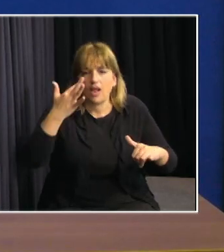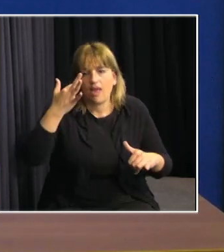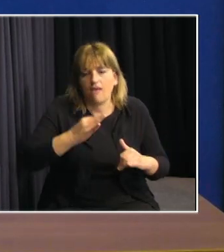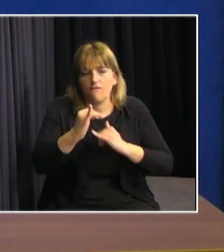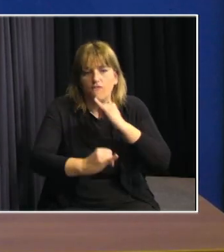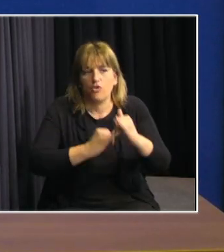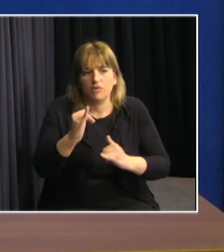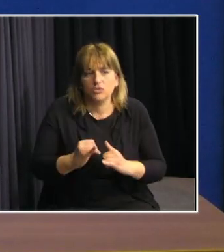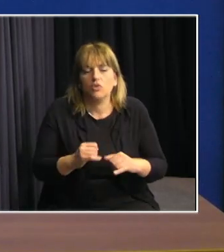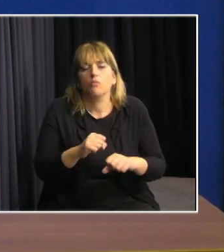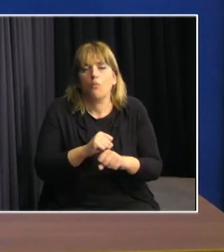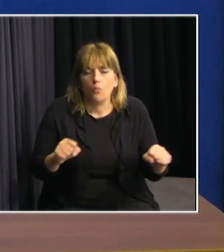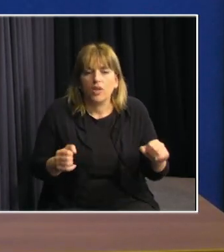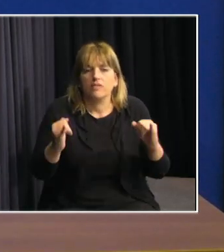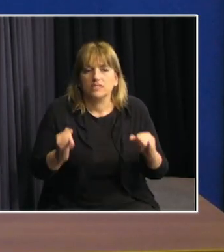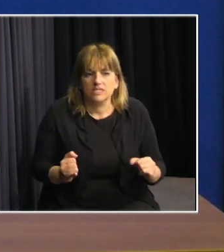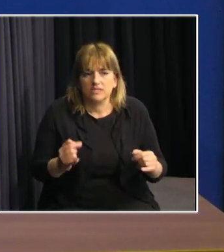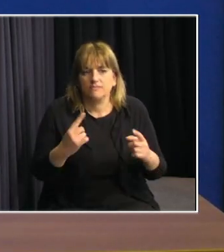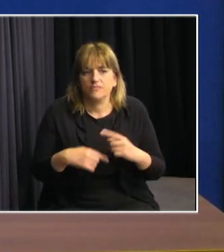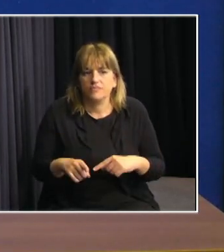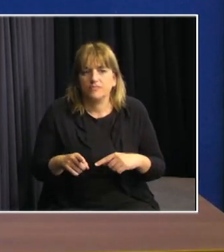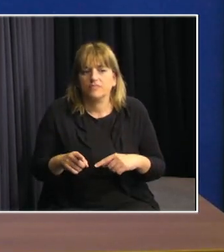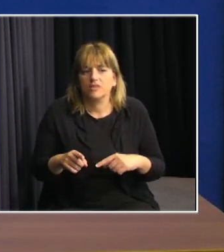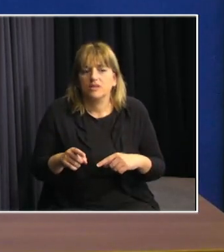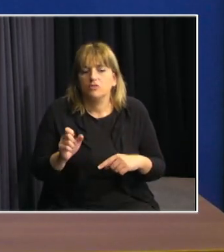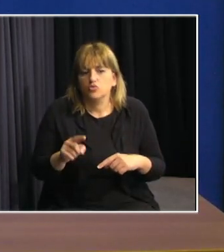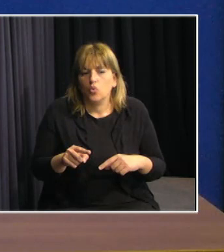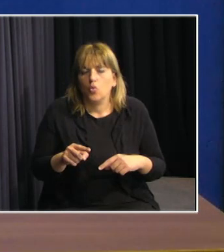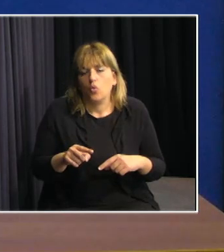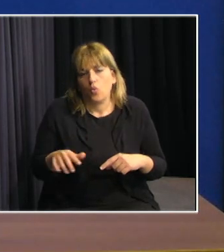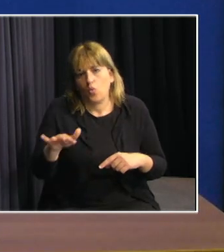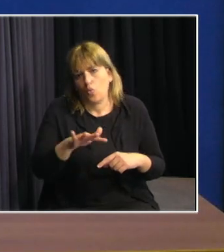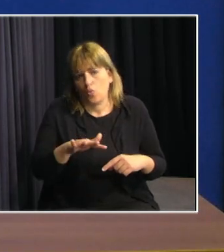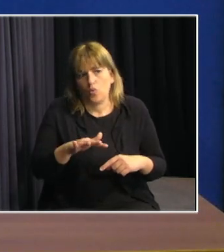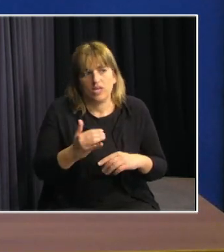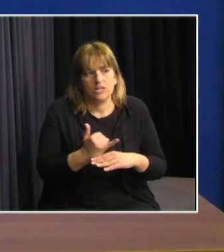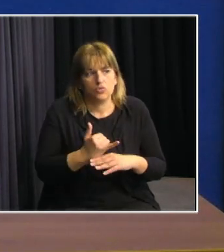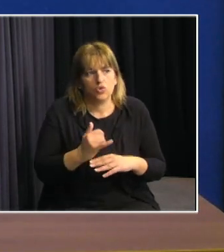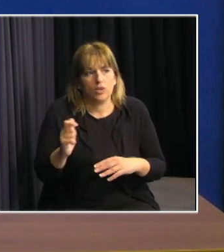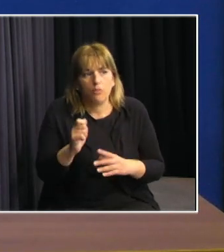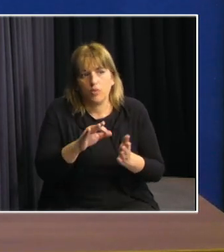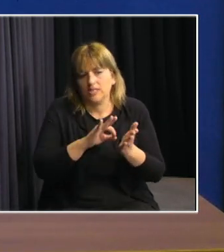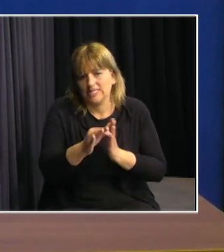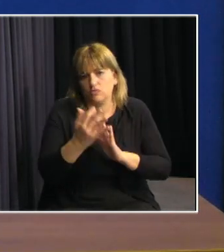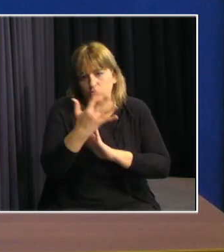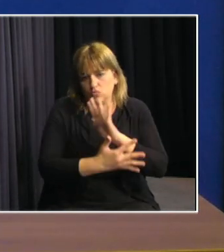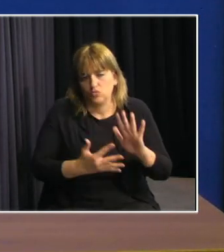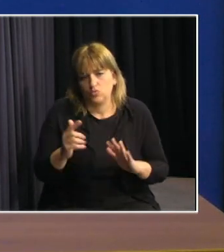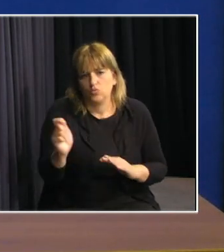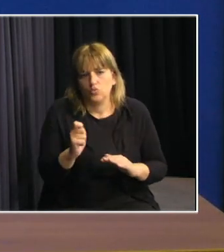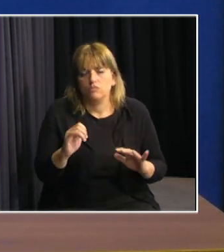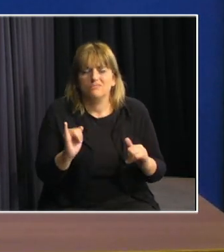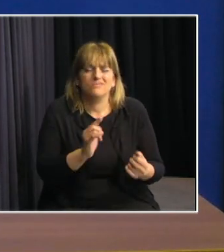cual, en el caso de los organismos públicos, entre otros, contamos con el SINAE, nos hemos